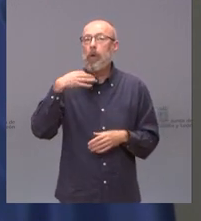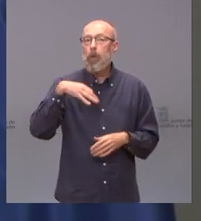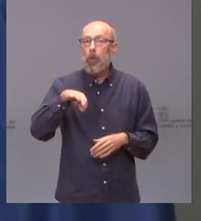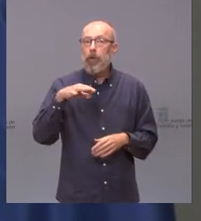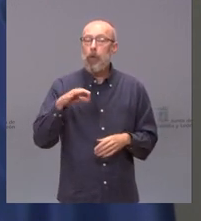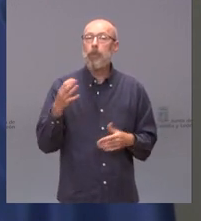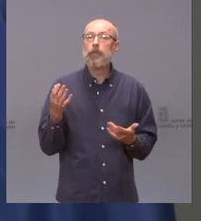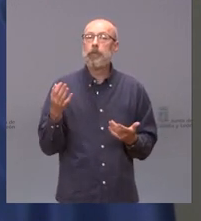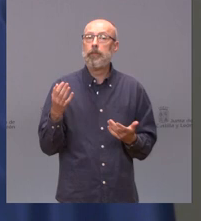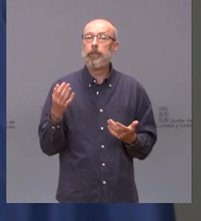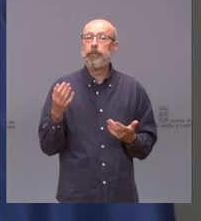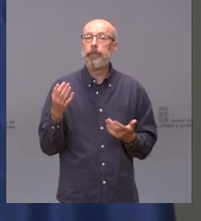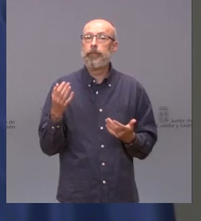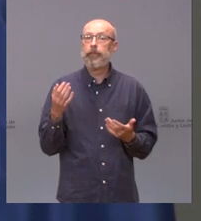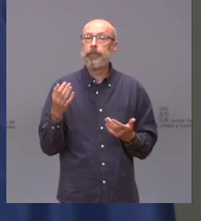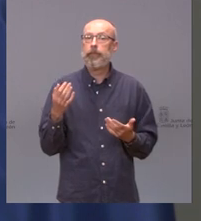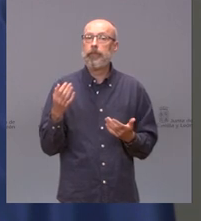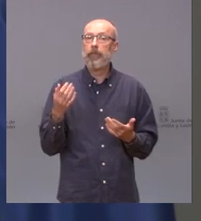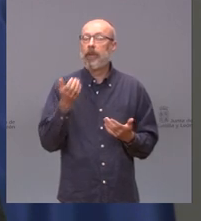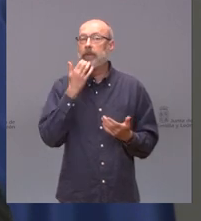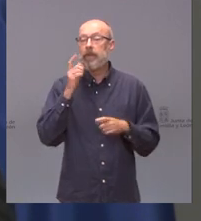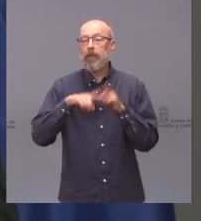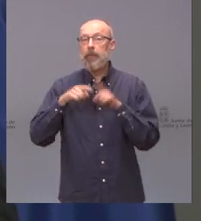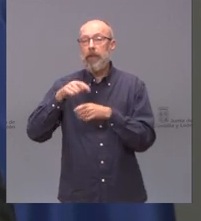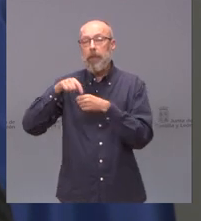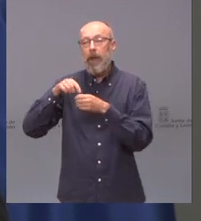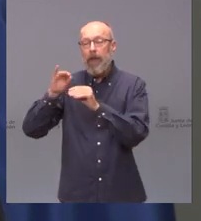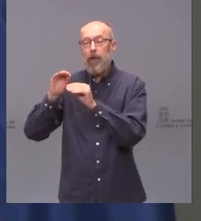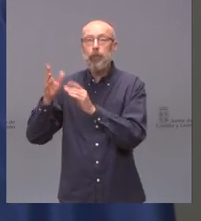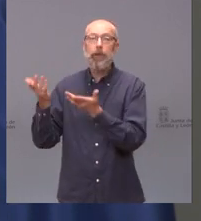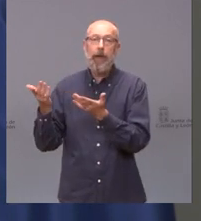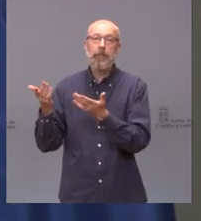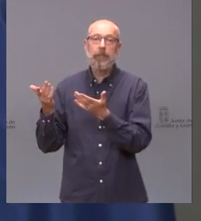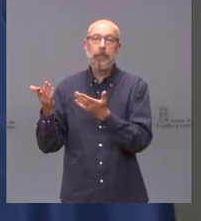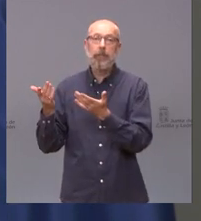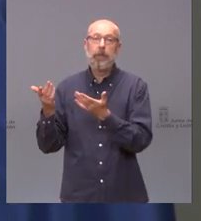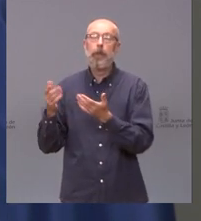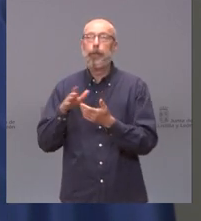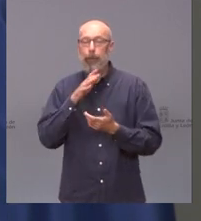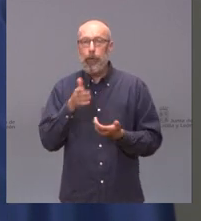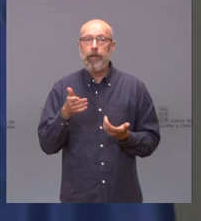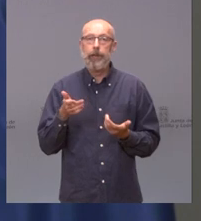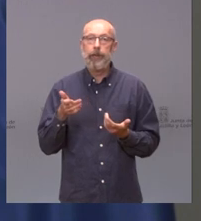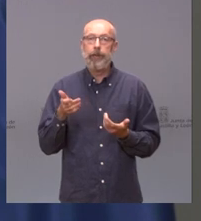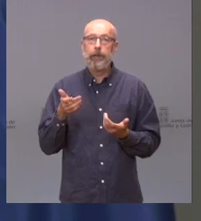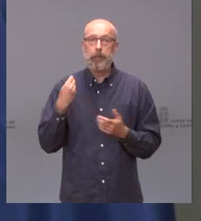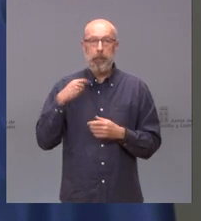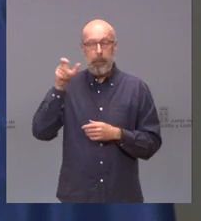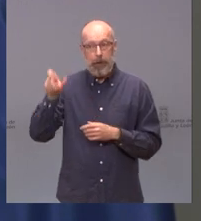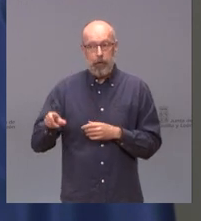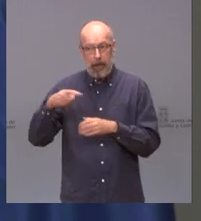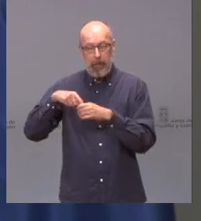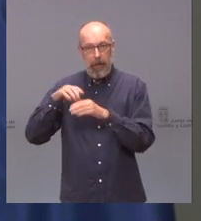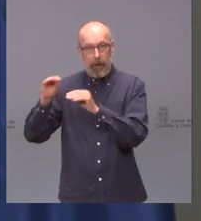que se diga en la dirección de su plaza de destino porque esta persona pues tendrá una